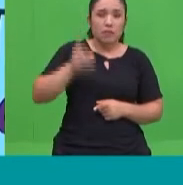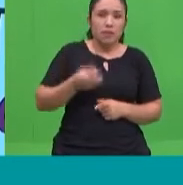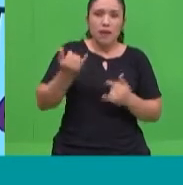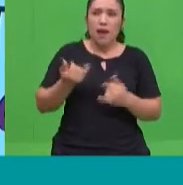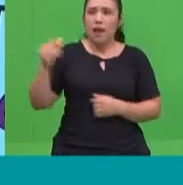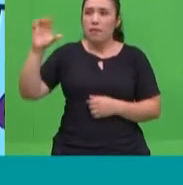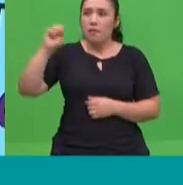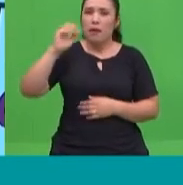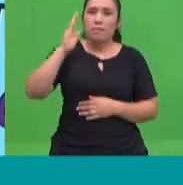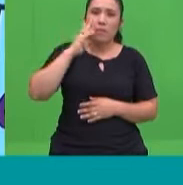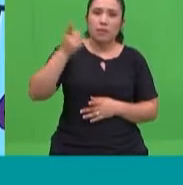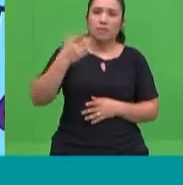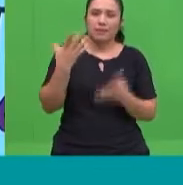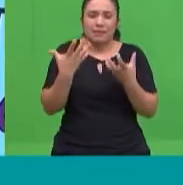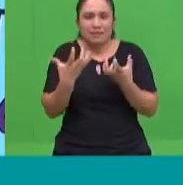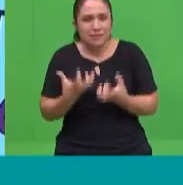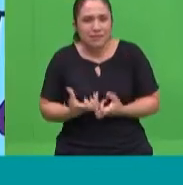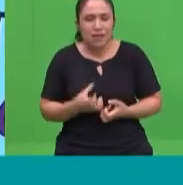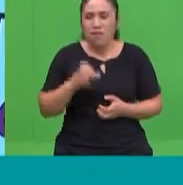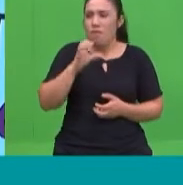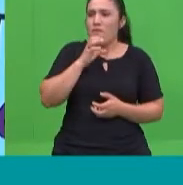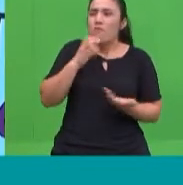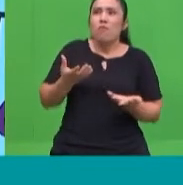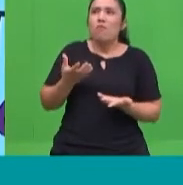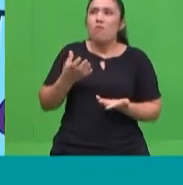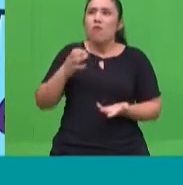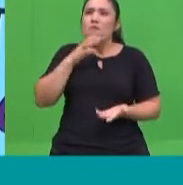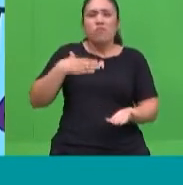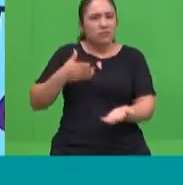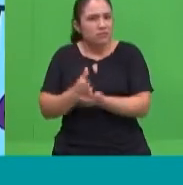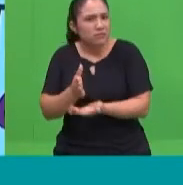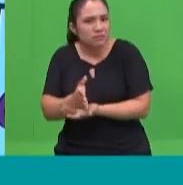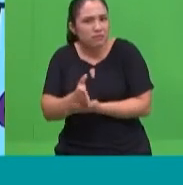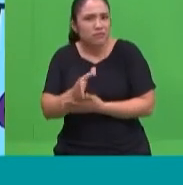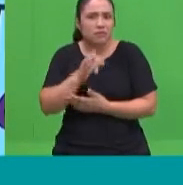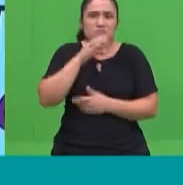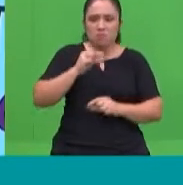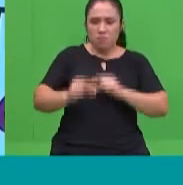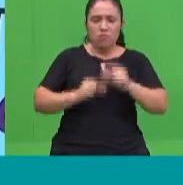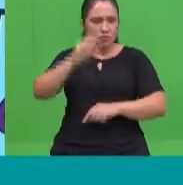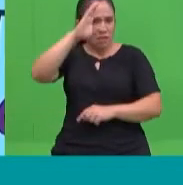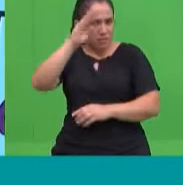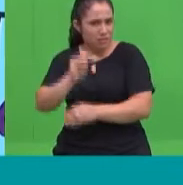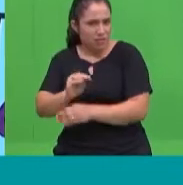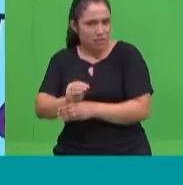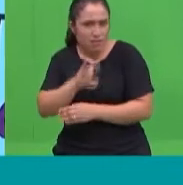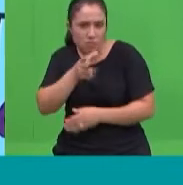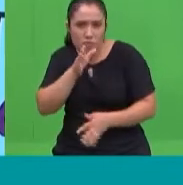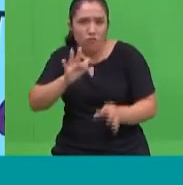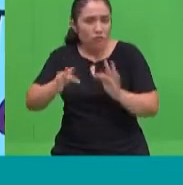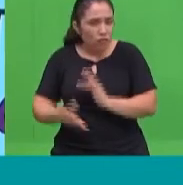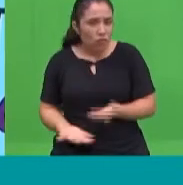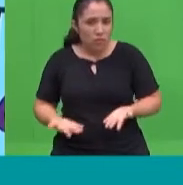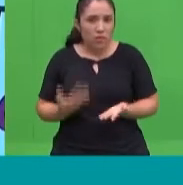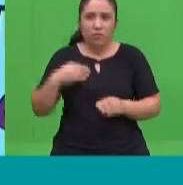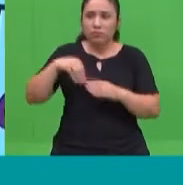día estarán estresados porque no saben cómo encarar la tarea, cómo acompañar ese proceso de aprendizaje de nuestros niños en